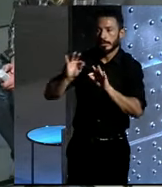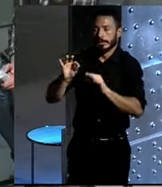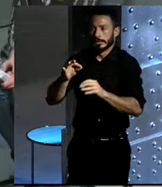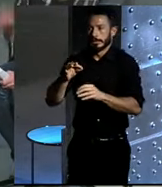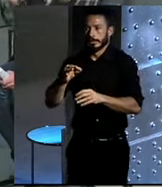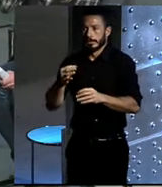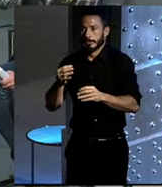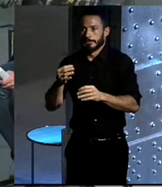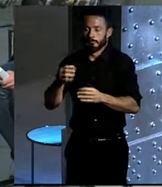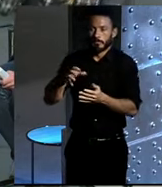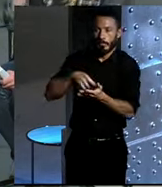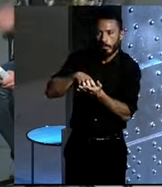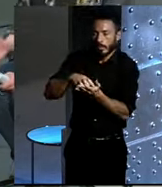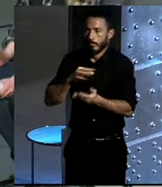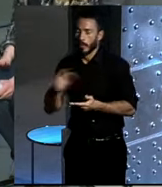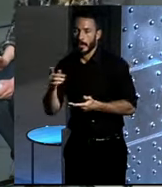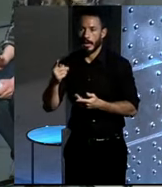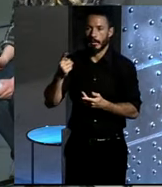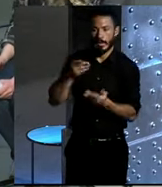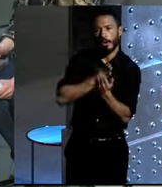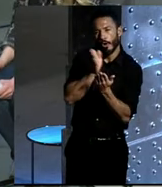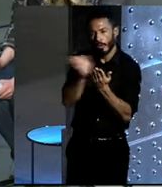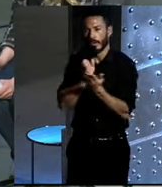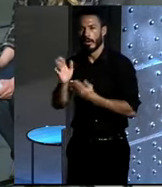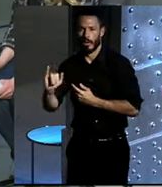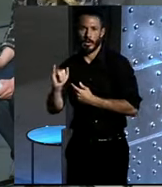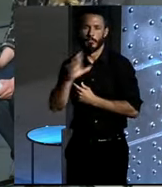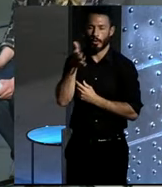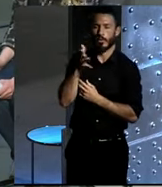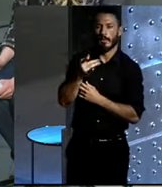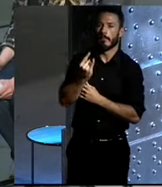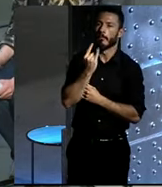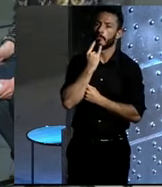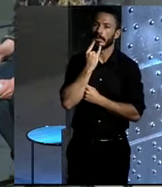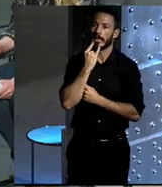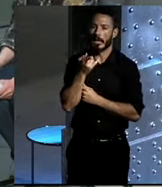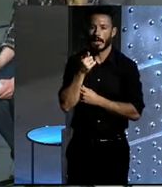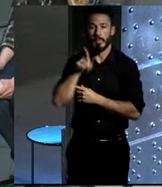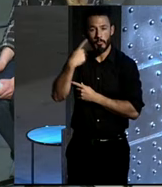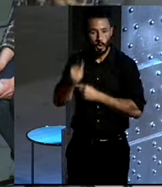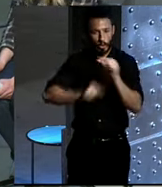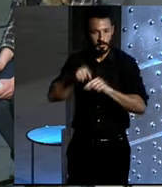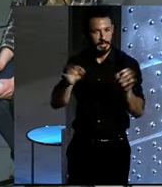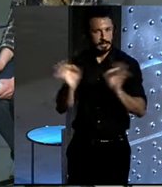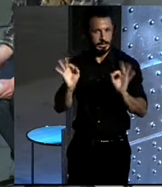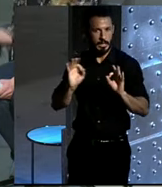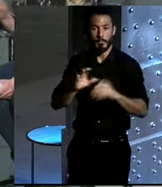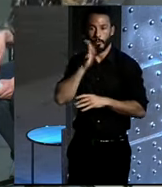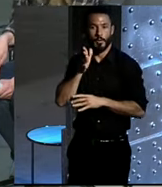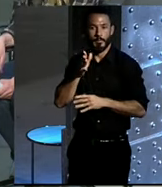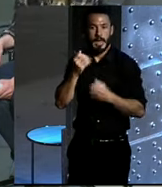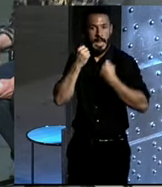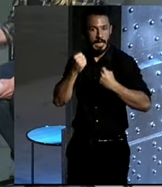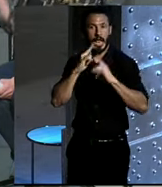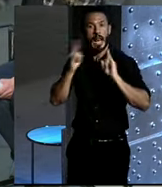buscando todo el rato cómo se llamaba, pero vamos, existen ya baterías recargables que no son contaminantes porque la energía eléctrica también contamina,